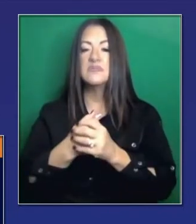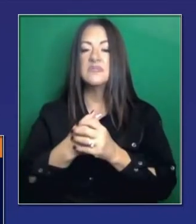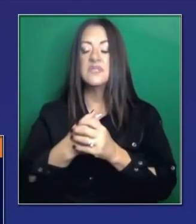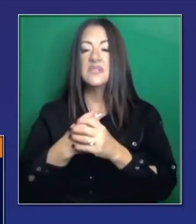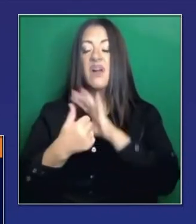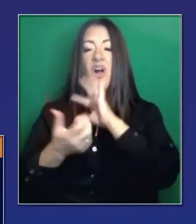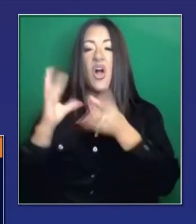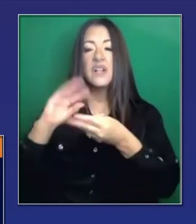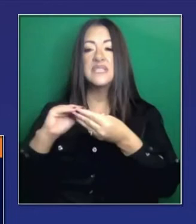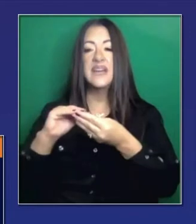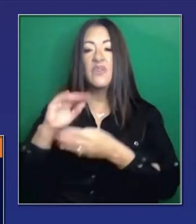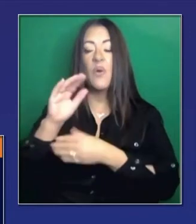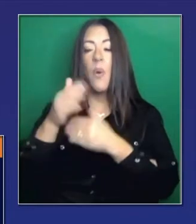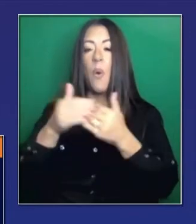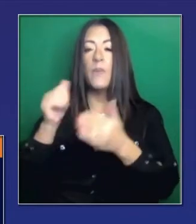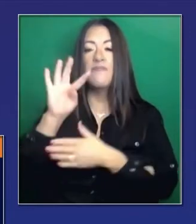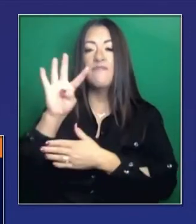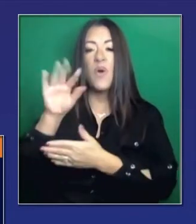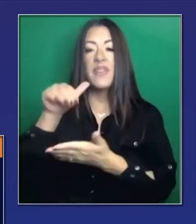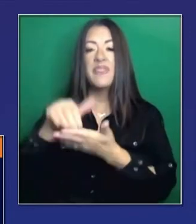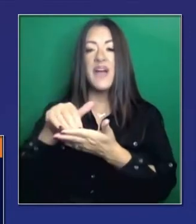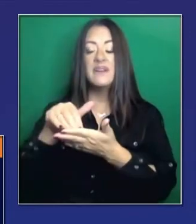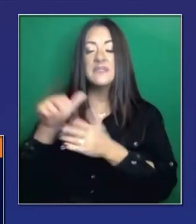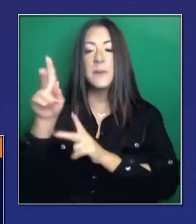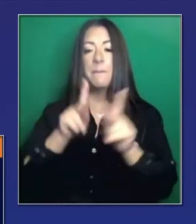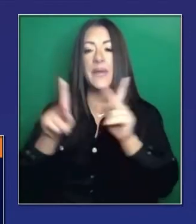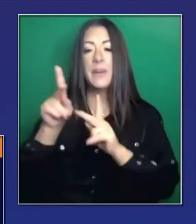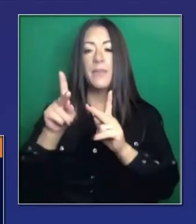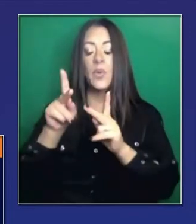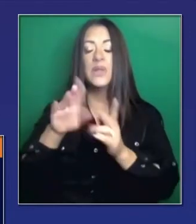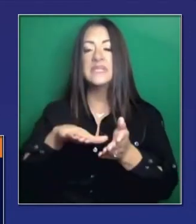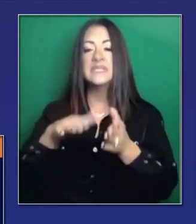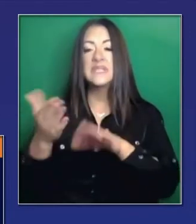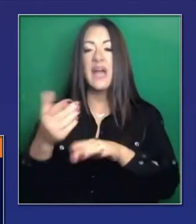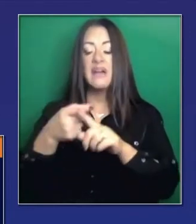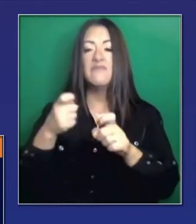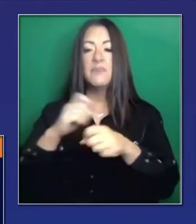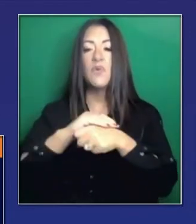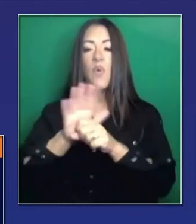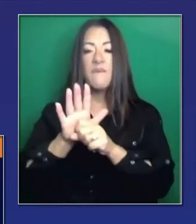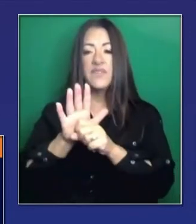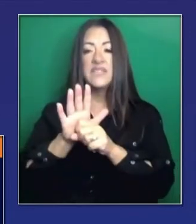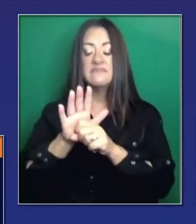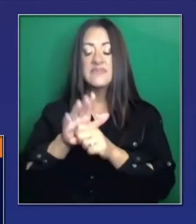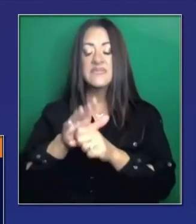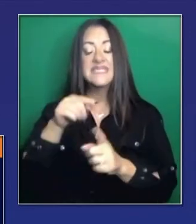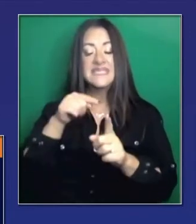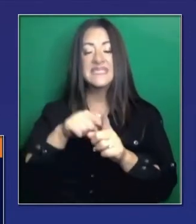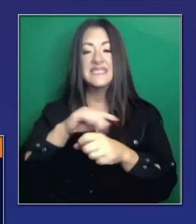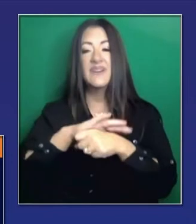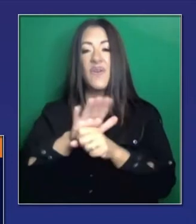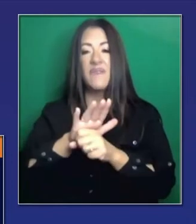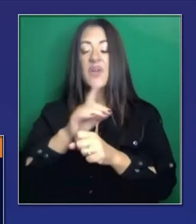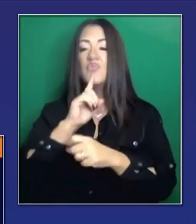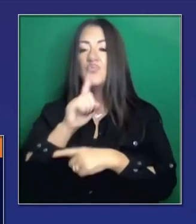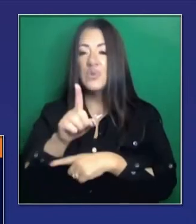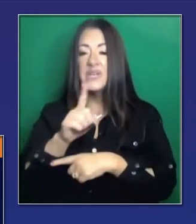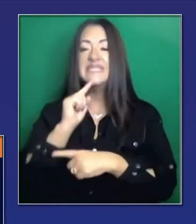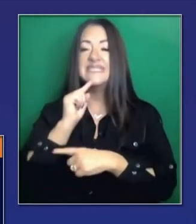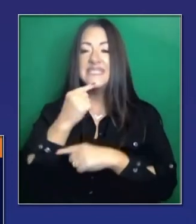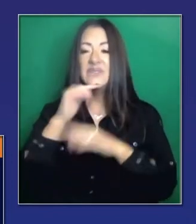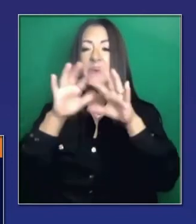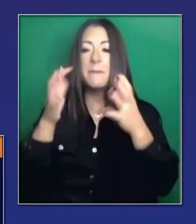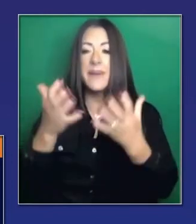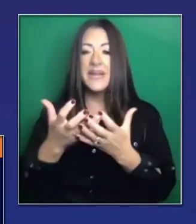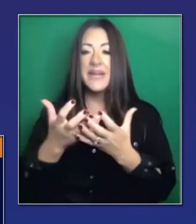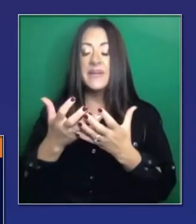californianos han perdido sus vidas en los últimos 14 días. Estamos hablando de una enfermedad mortal, una pandemia mortal.